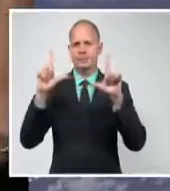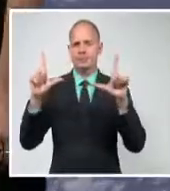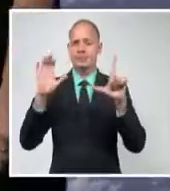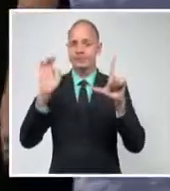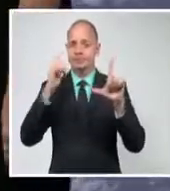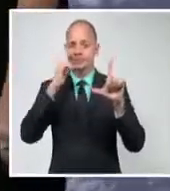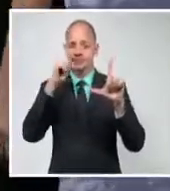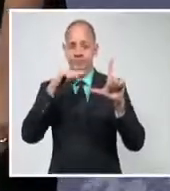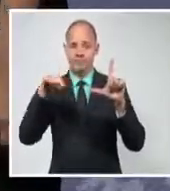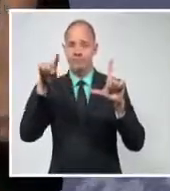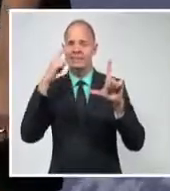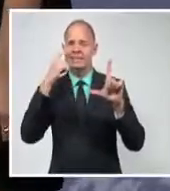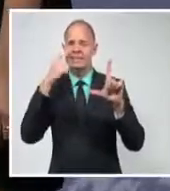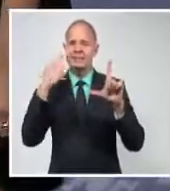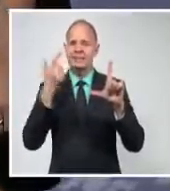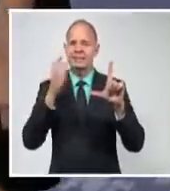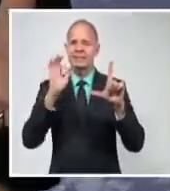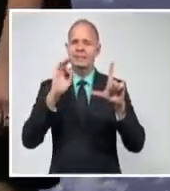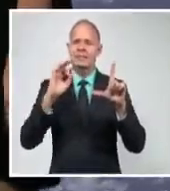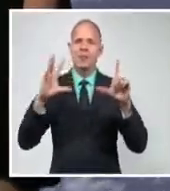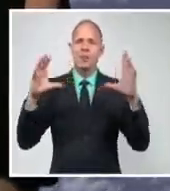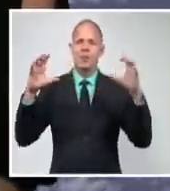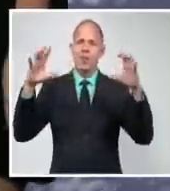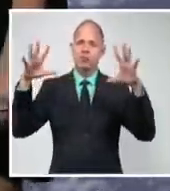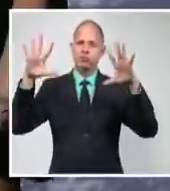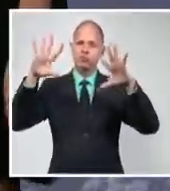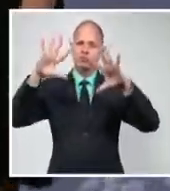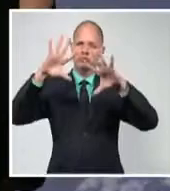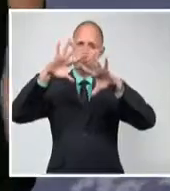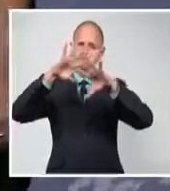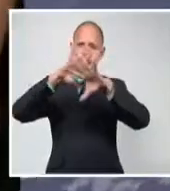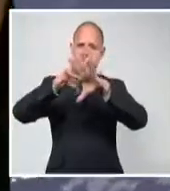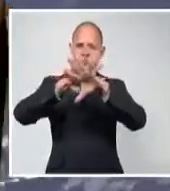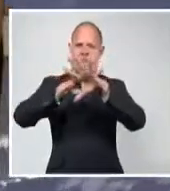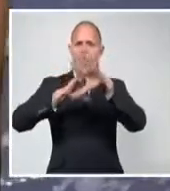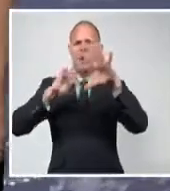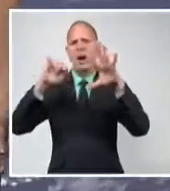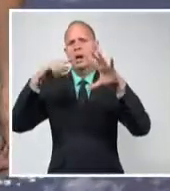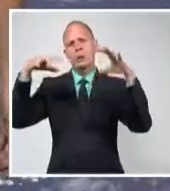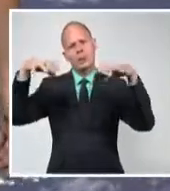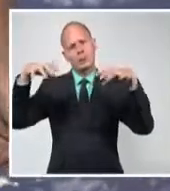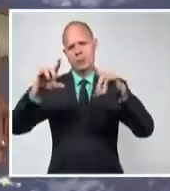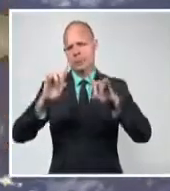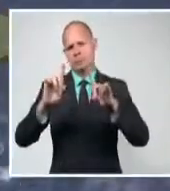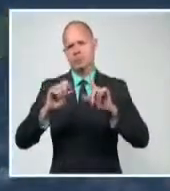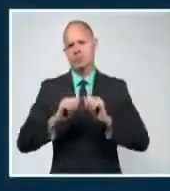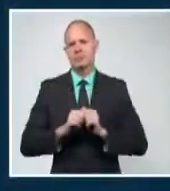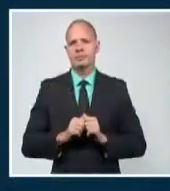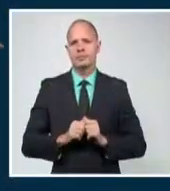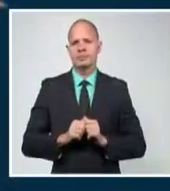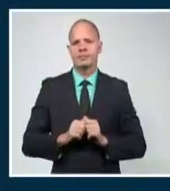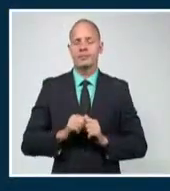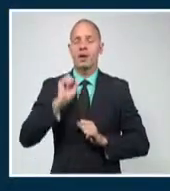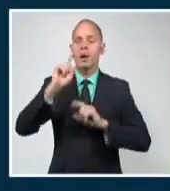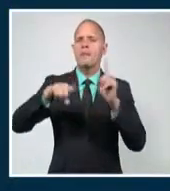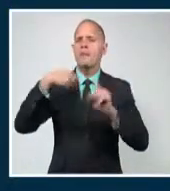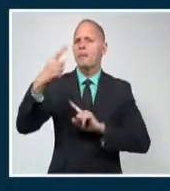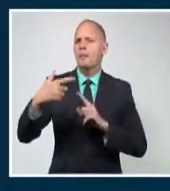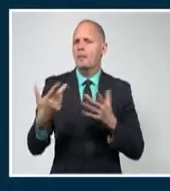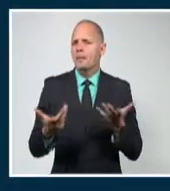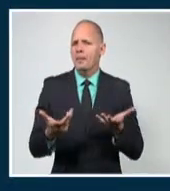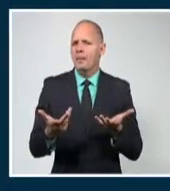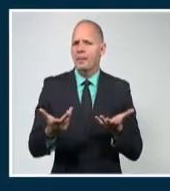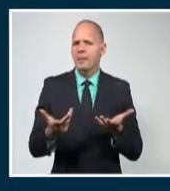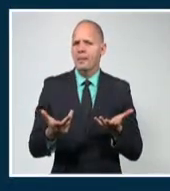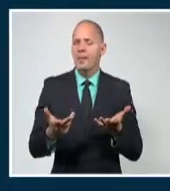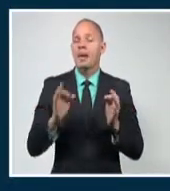predominan los nublados altos en gran parte del territorio nacional, pero nublados que no generan precipitaciones. El pronóstico del tiempo para mañana, con poca variación,